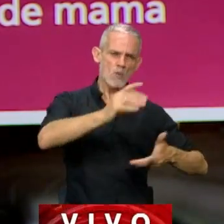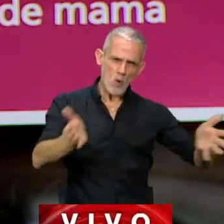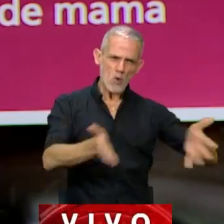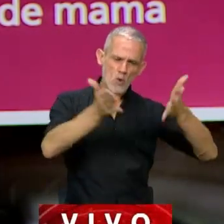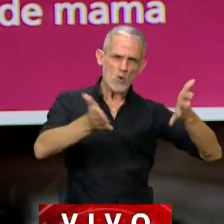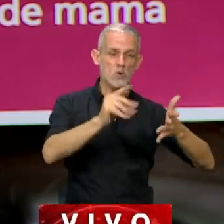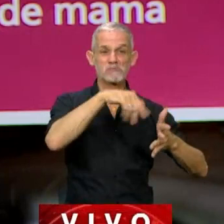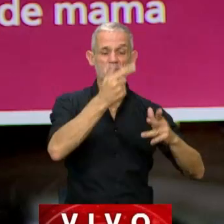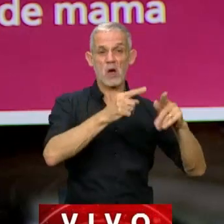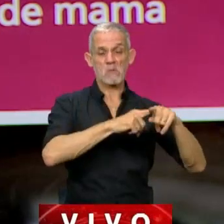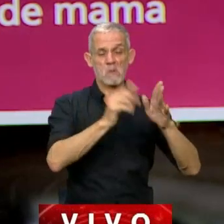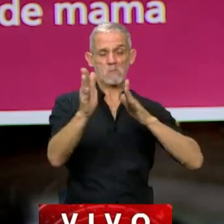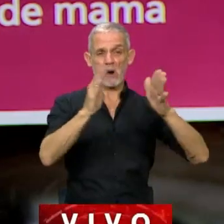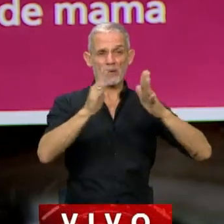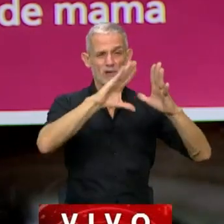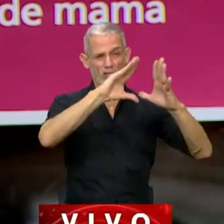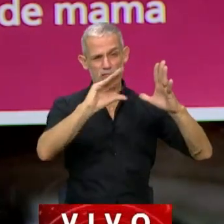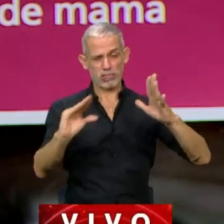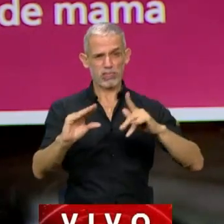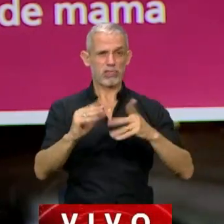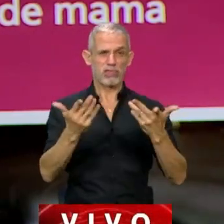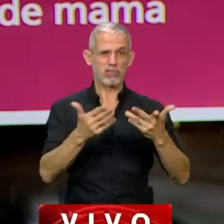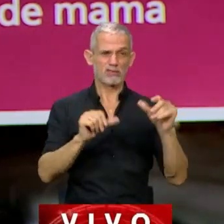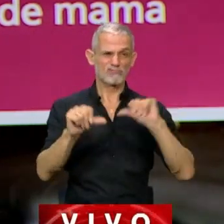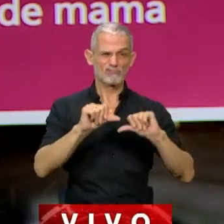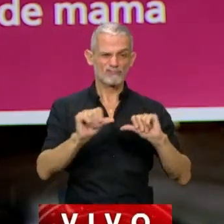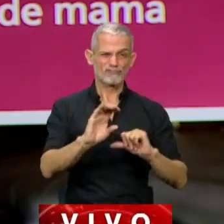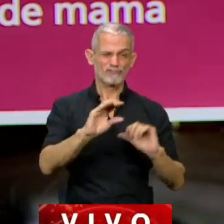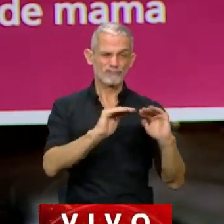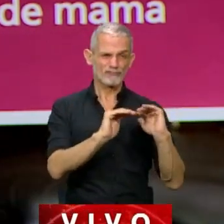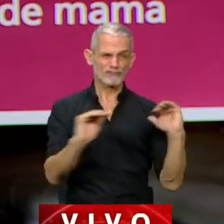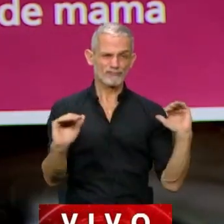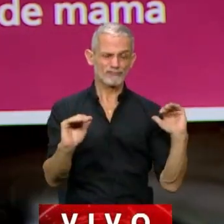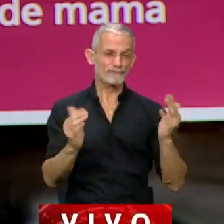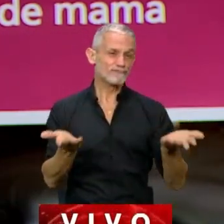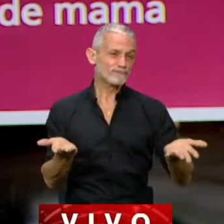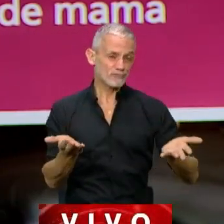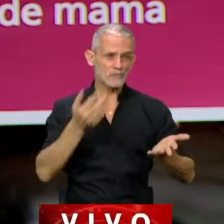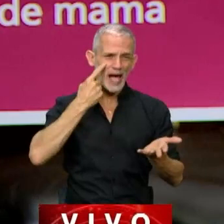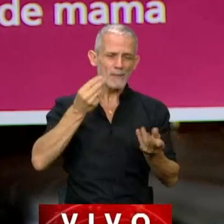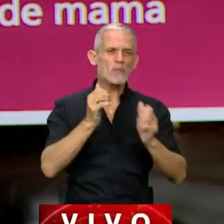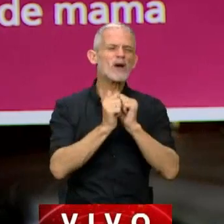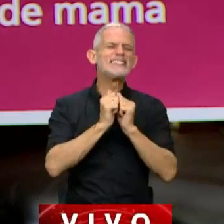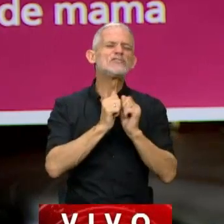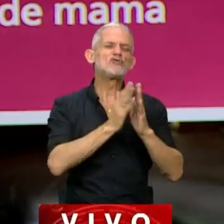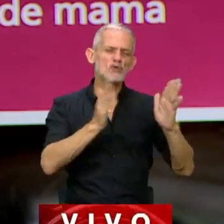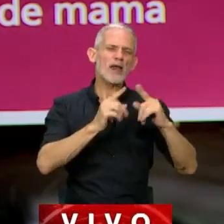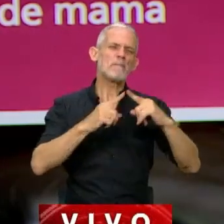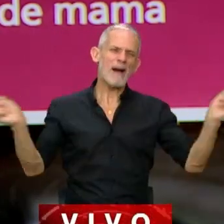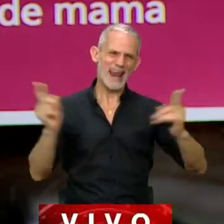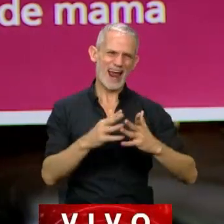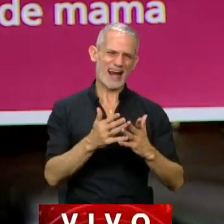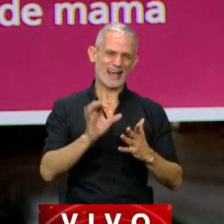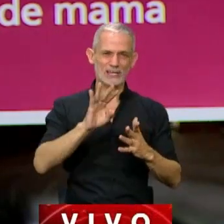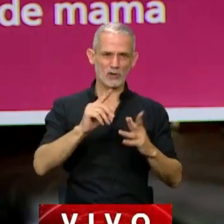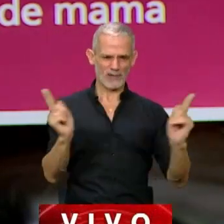incentivaban, y momentos donde eso no pasaba. Entonces, digo, también hay que ver un poquito la historia un poquito más larga para